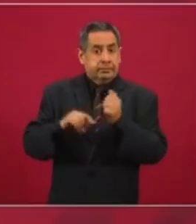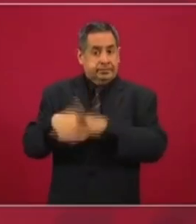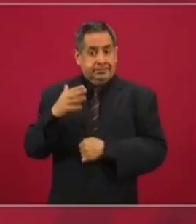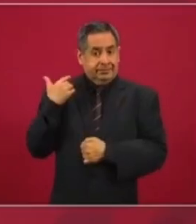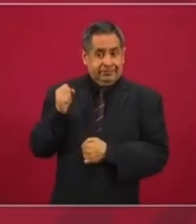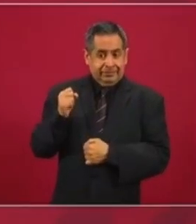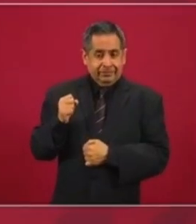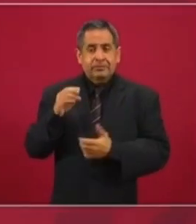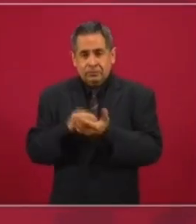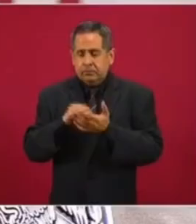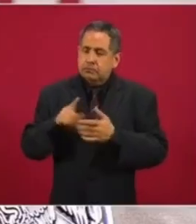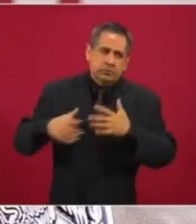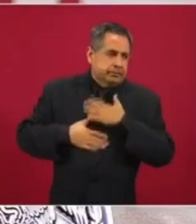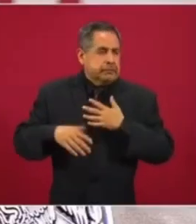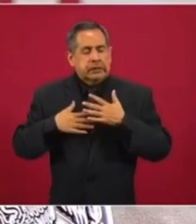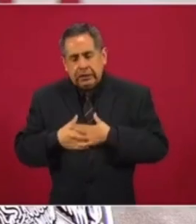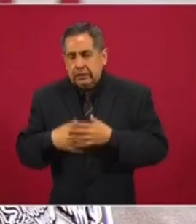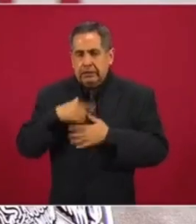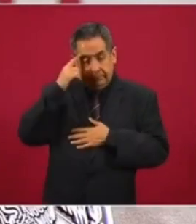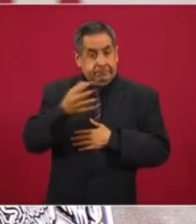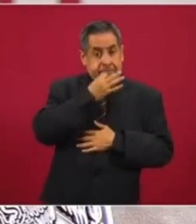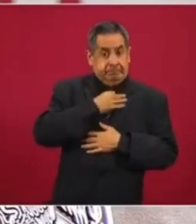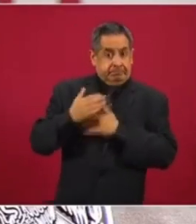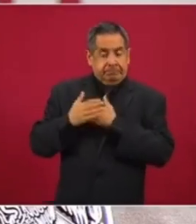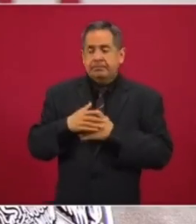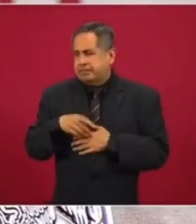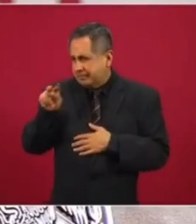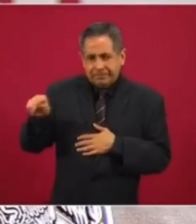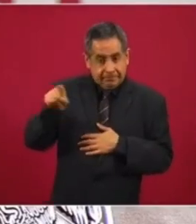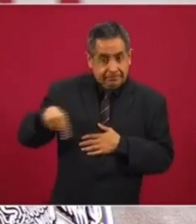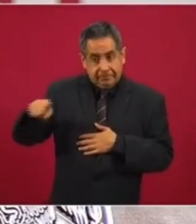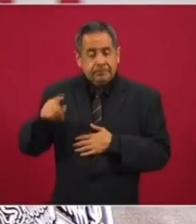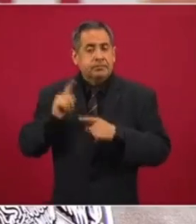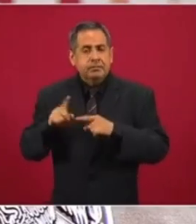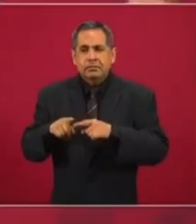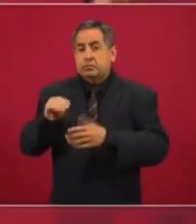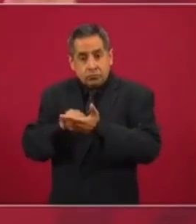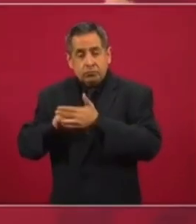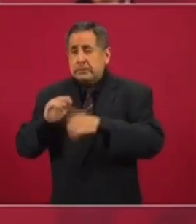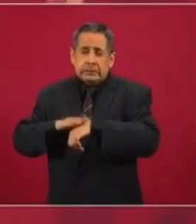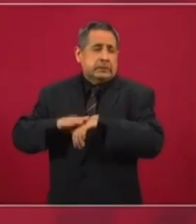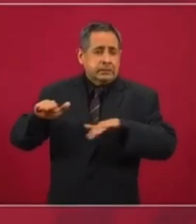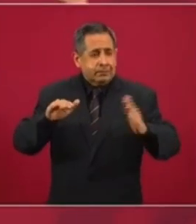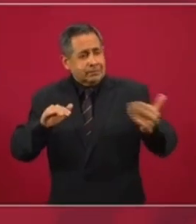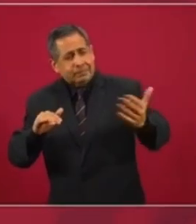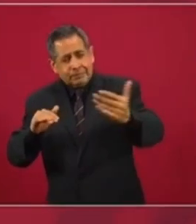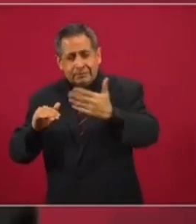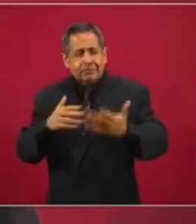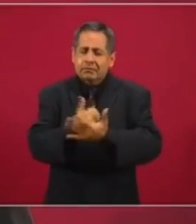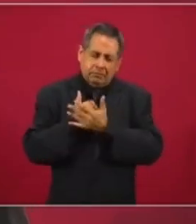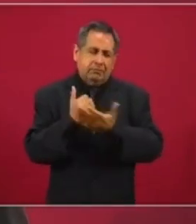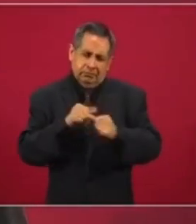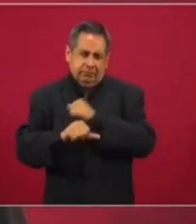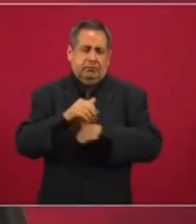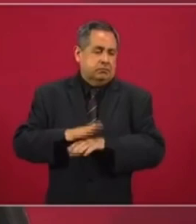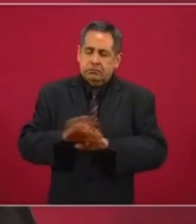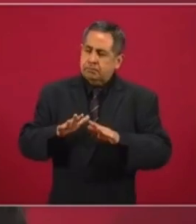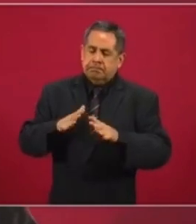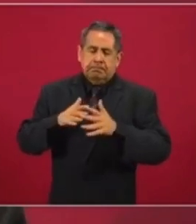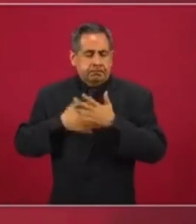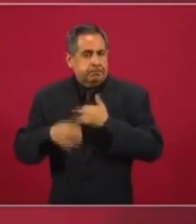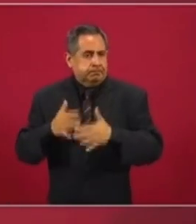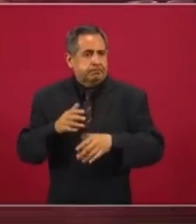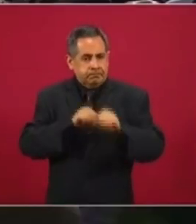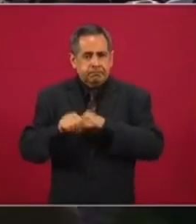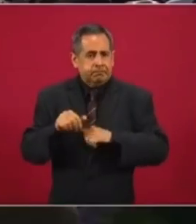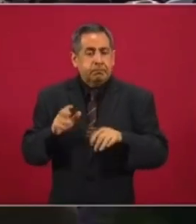estaban agotados, me enteré, y estaban llamando a otros ciudadanos que fueran a ayudarles, porque